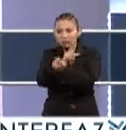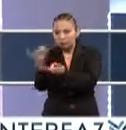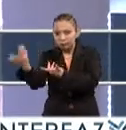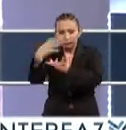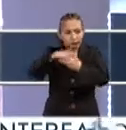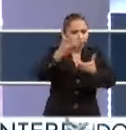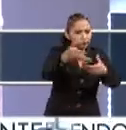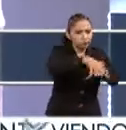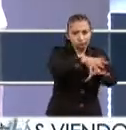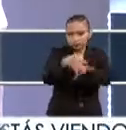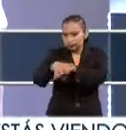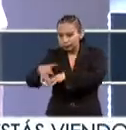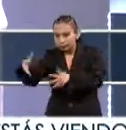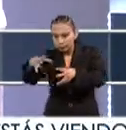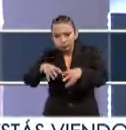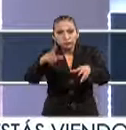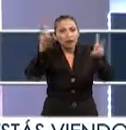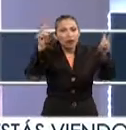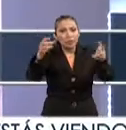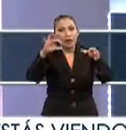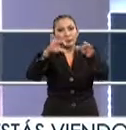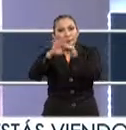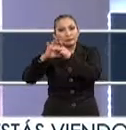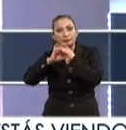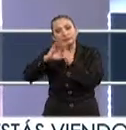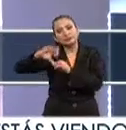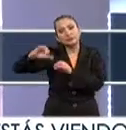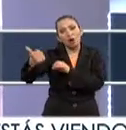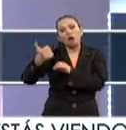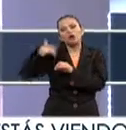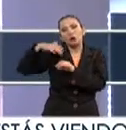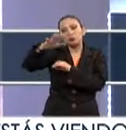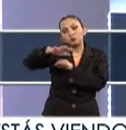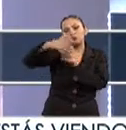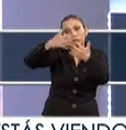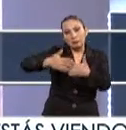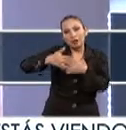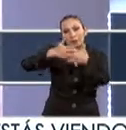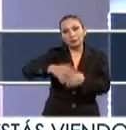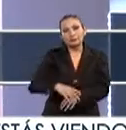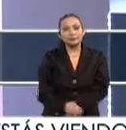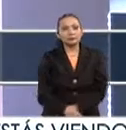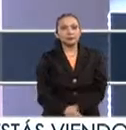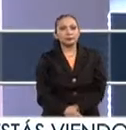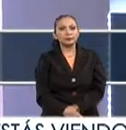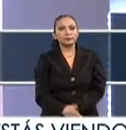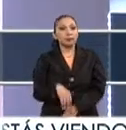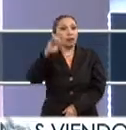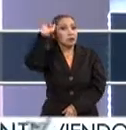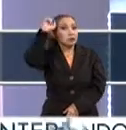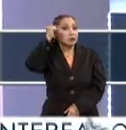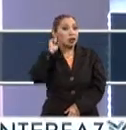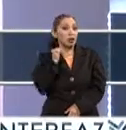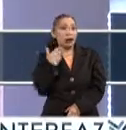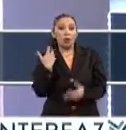integración, sobre todo en términos vinculatorios con el sector industrial. Sinaloa